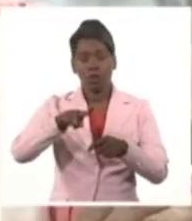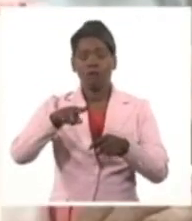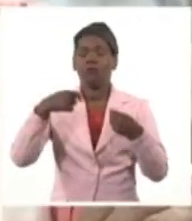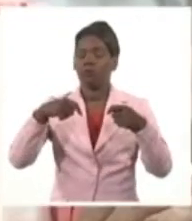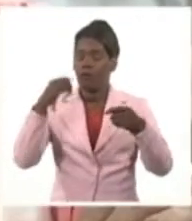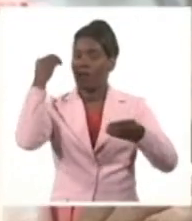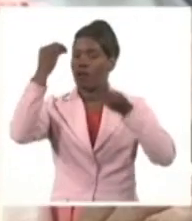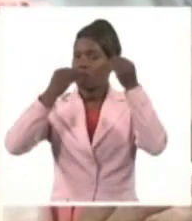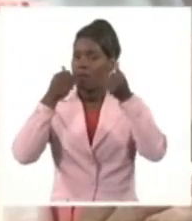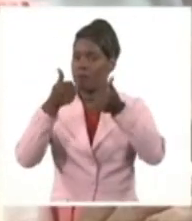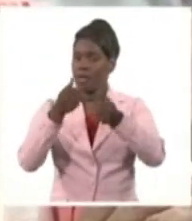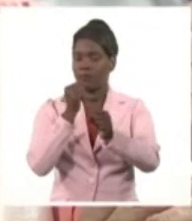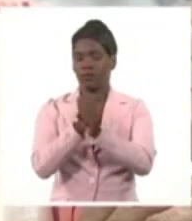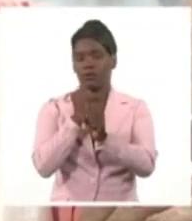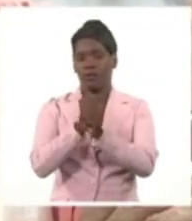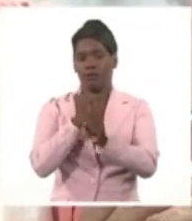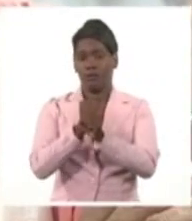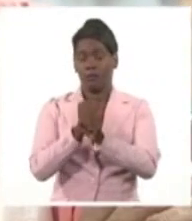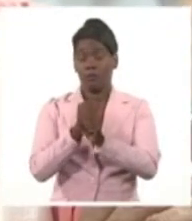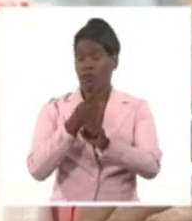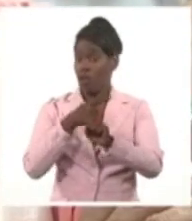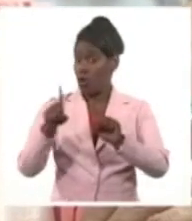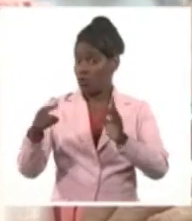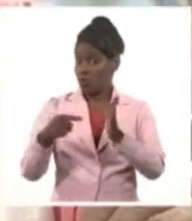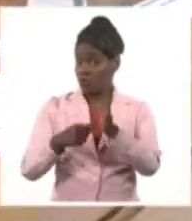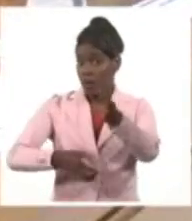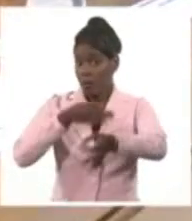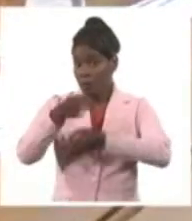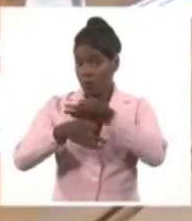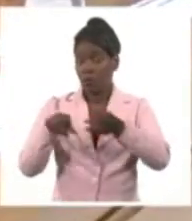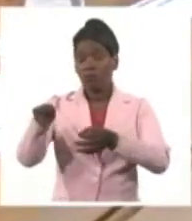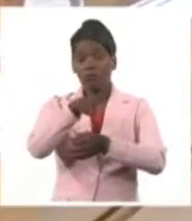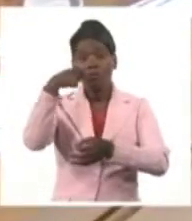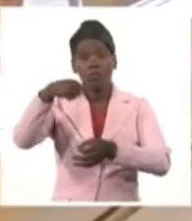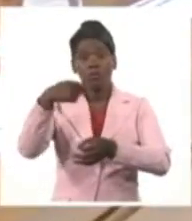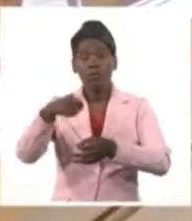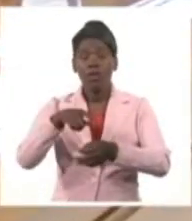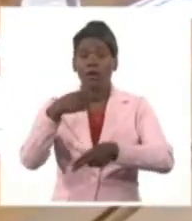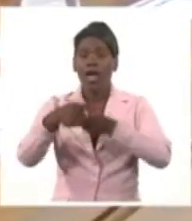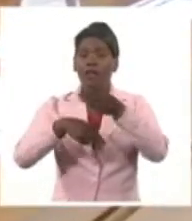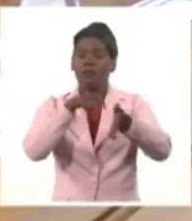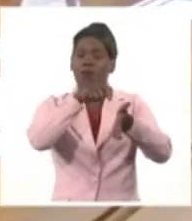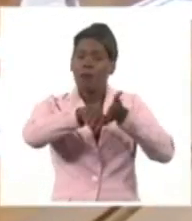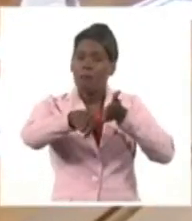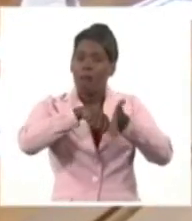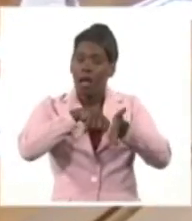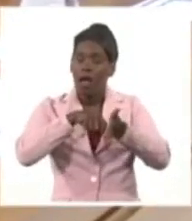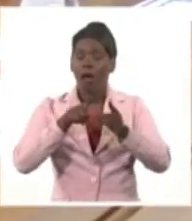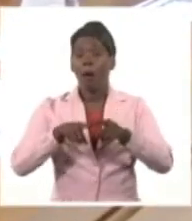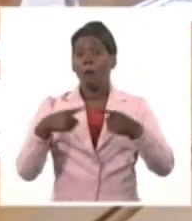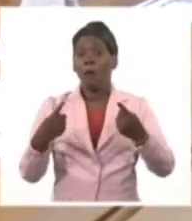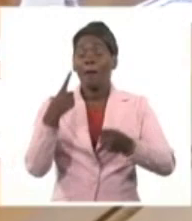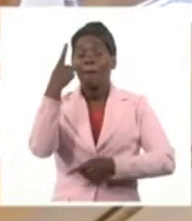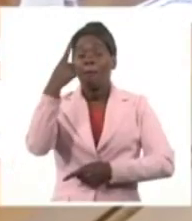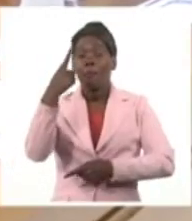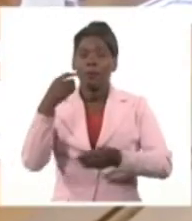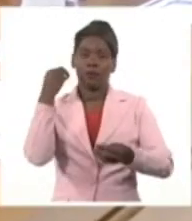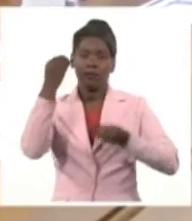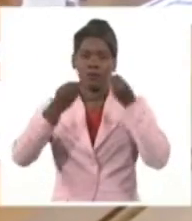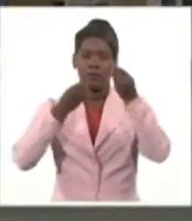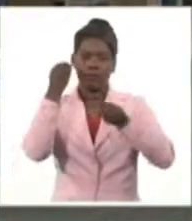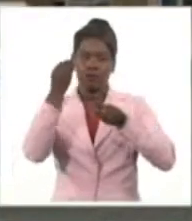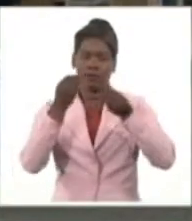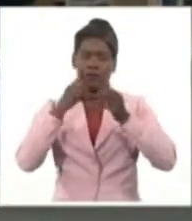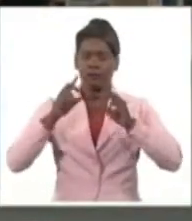análisis. Además, indicó definir una estrategia para el segundo semestre del año a partir de la revisión de los procedimientos